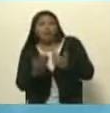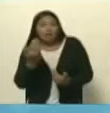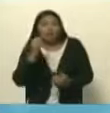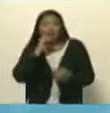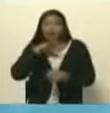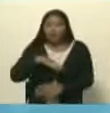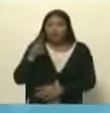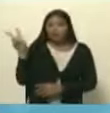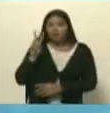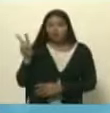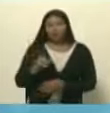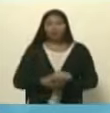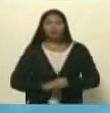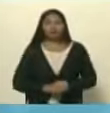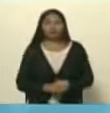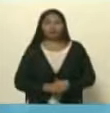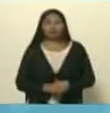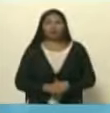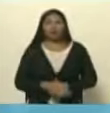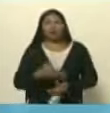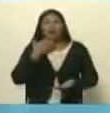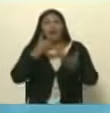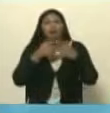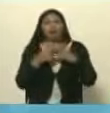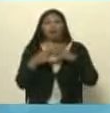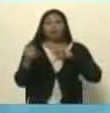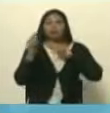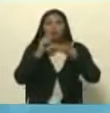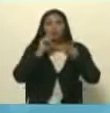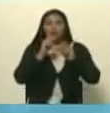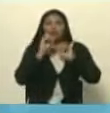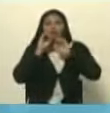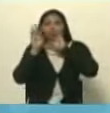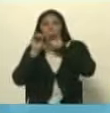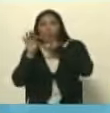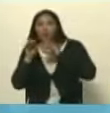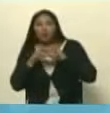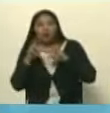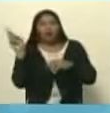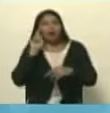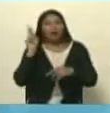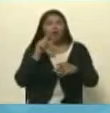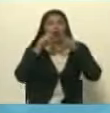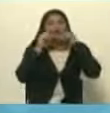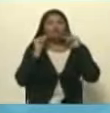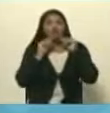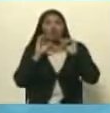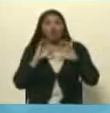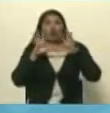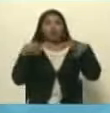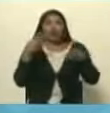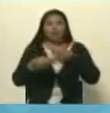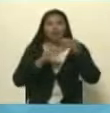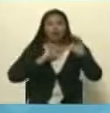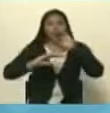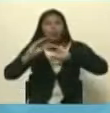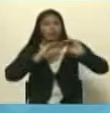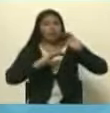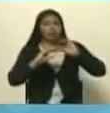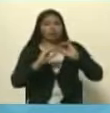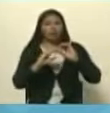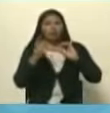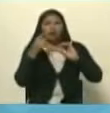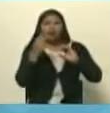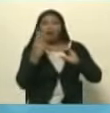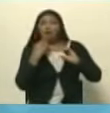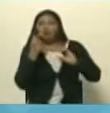venezolana. Gracias a ese boca a boca o al conocido Radio Bemba, se logró generar la comunicación que los medios